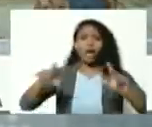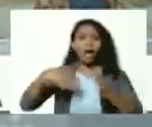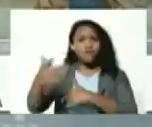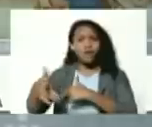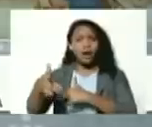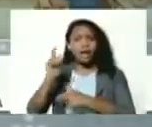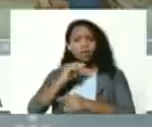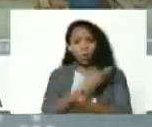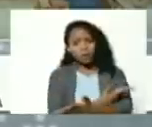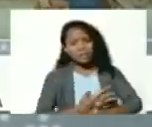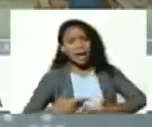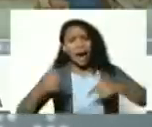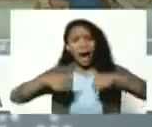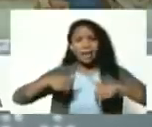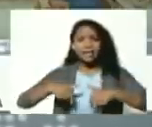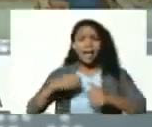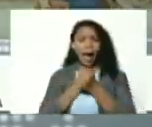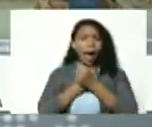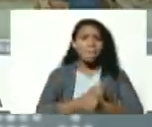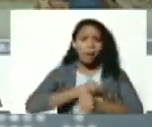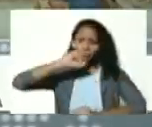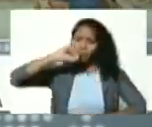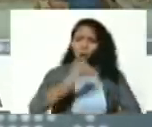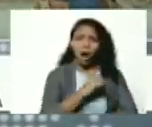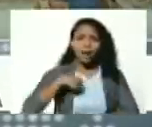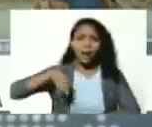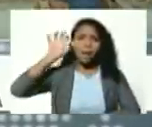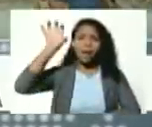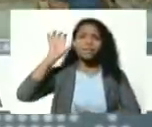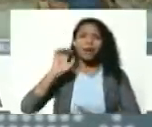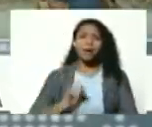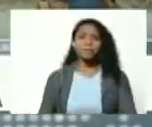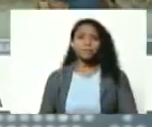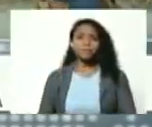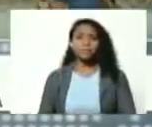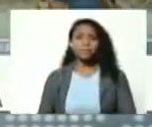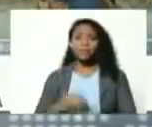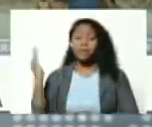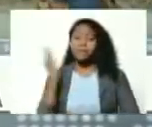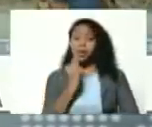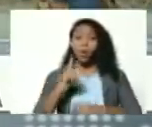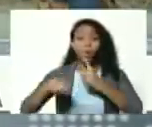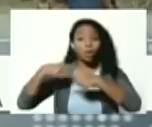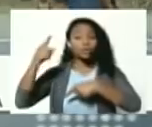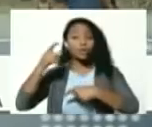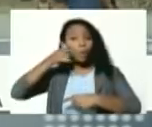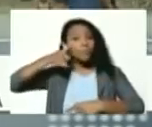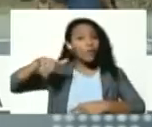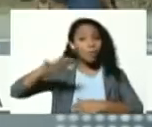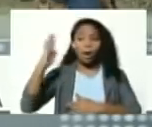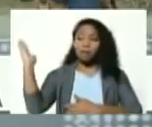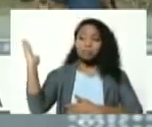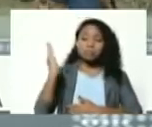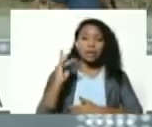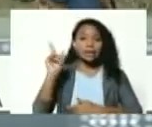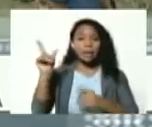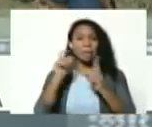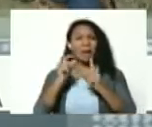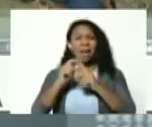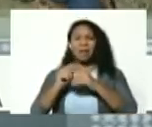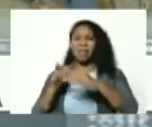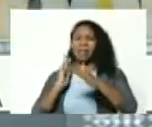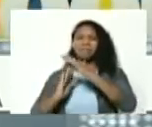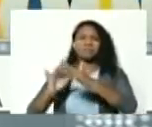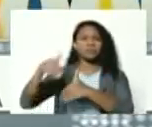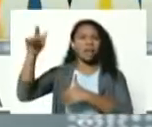los que rigan su sangre y aman la patria no han venido de otros pueblos esa palabra extranjera es fea